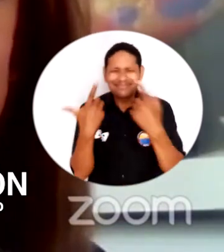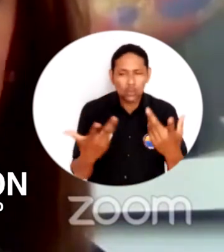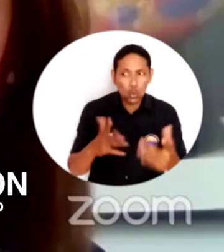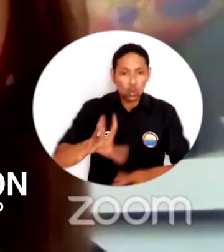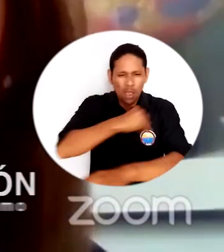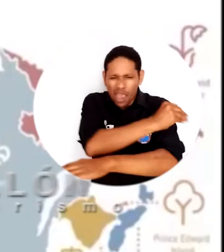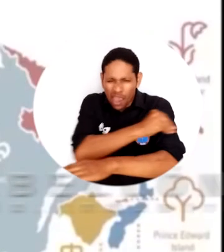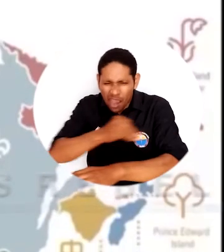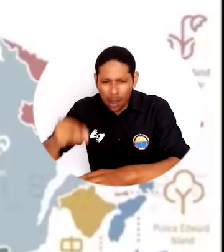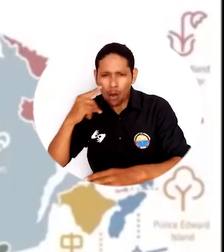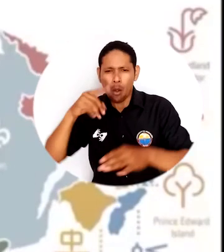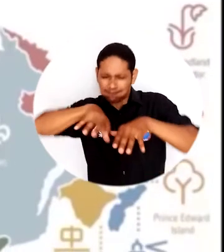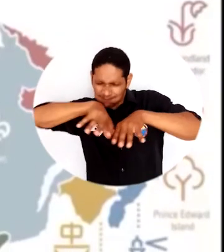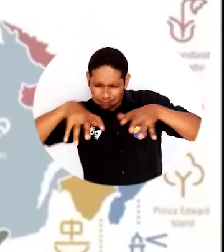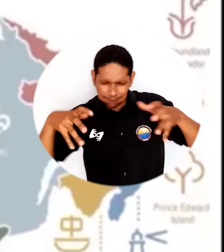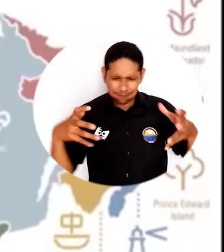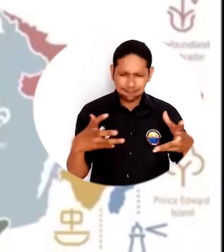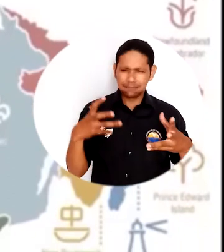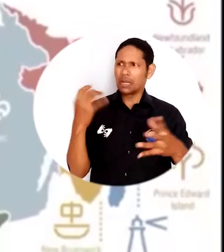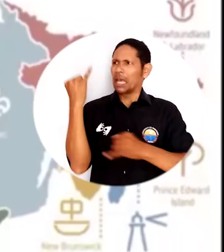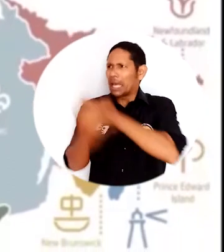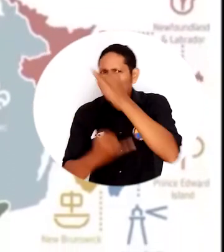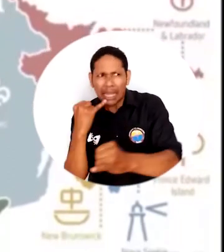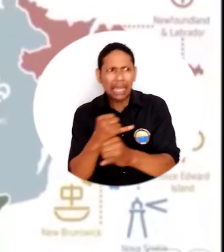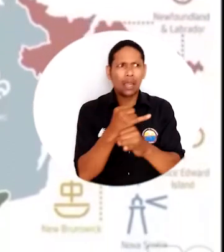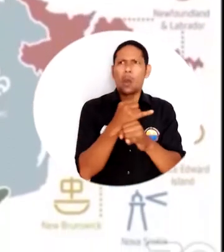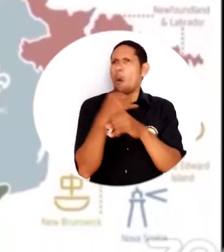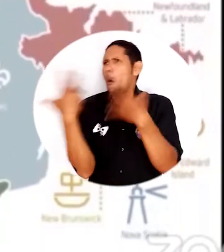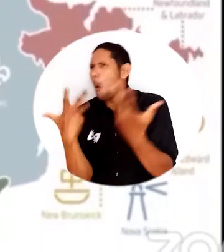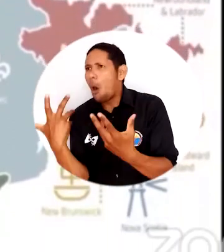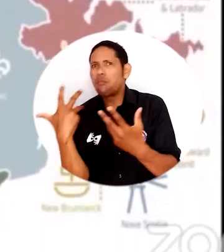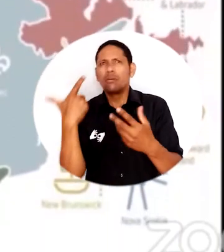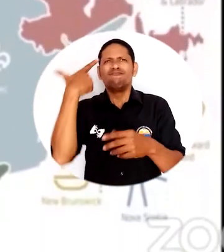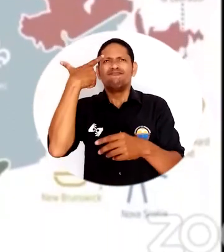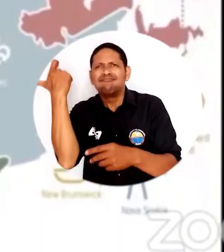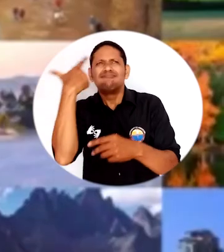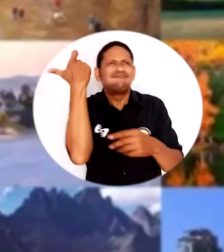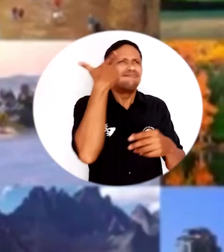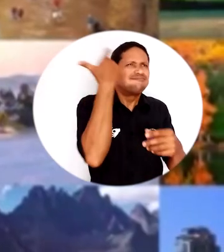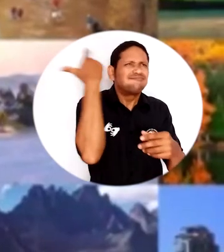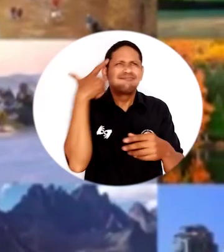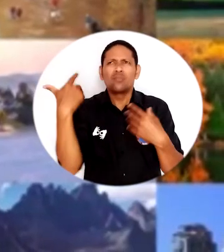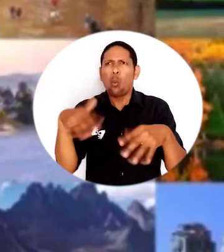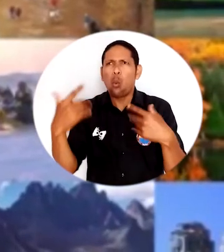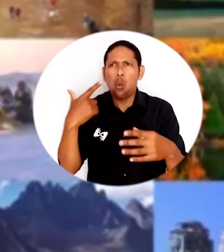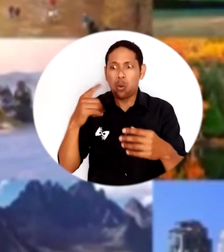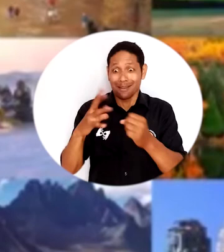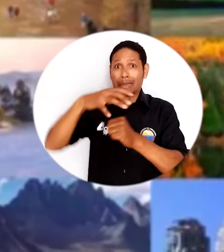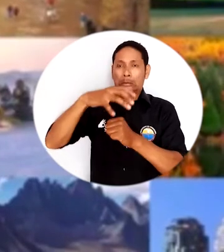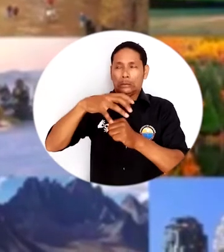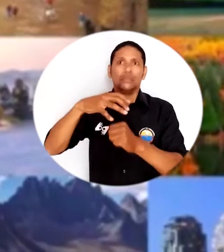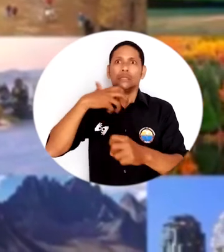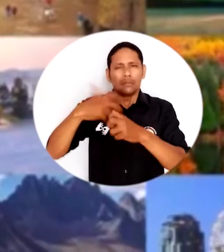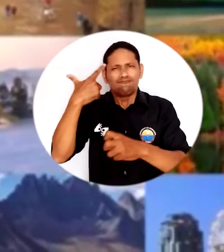análisis de la geopolítica. La importancia de la agenda internacional para el comercio mundial y para los grandes retos que tiene la